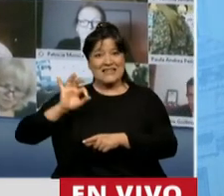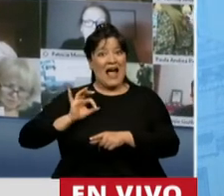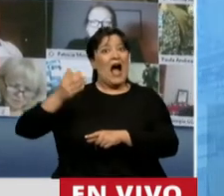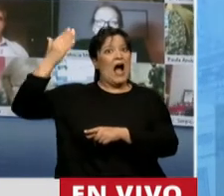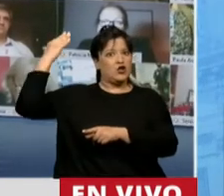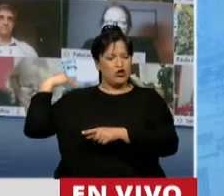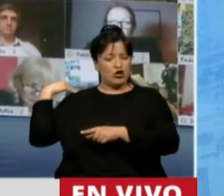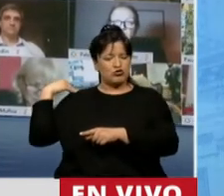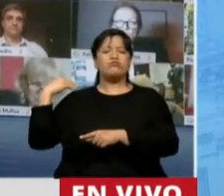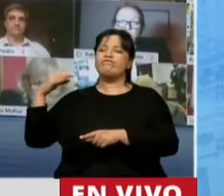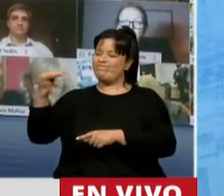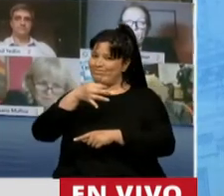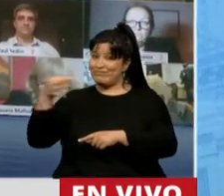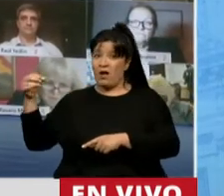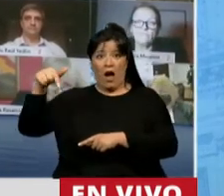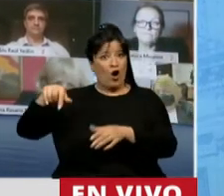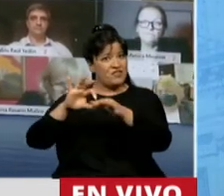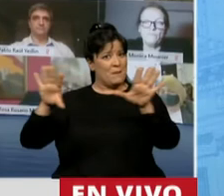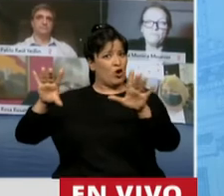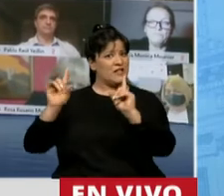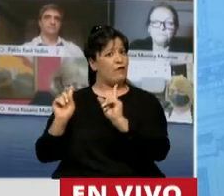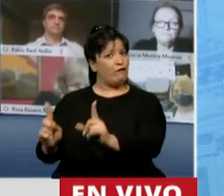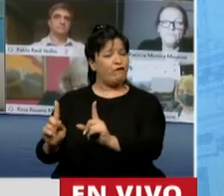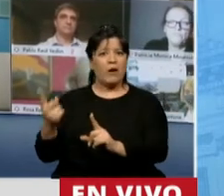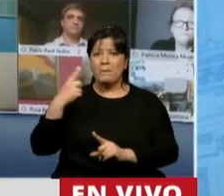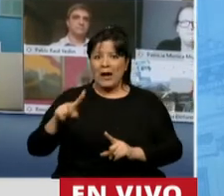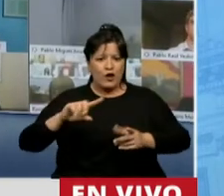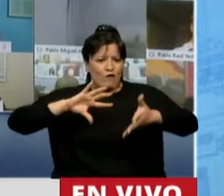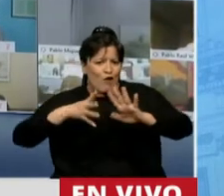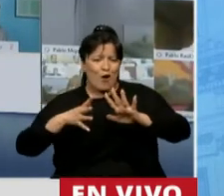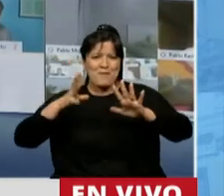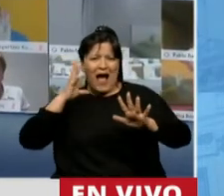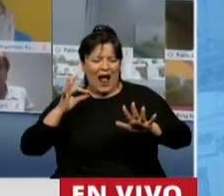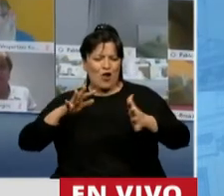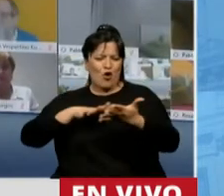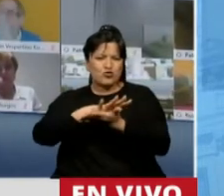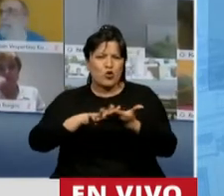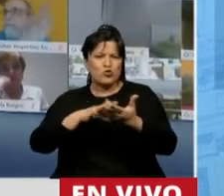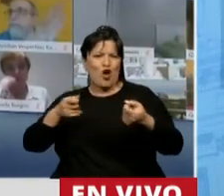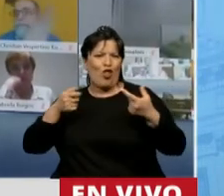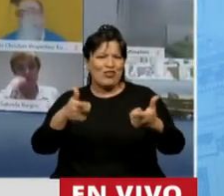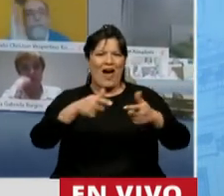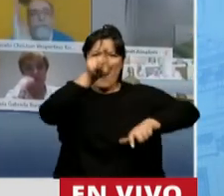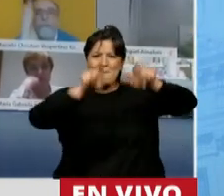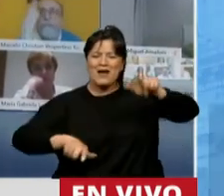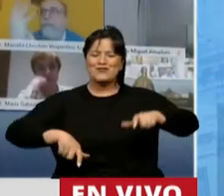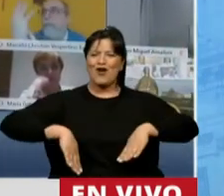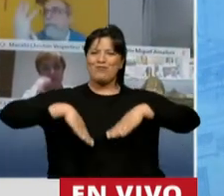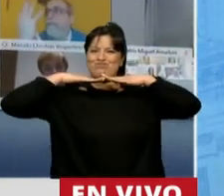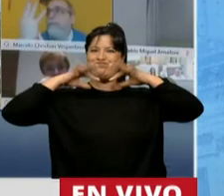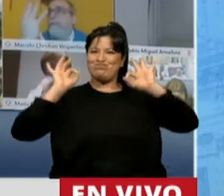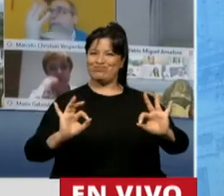que estamos en democracia y aún no hemos podido encontrar una fórmula que realmente satisfaga a nuestros jubilados.